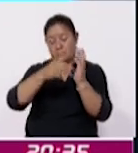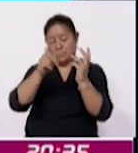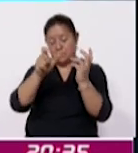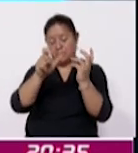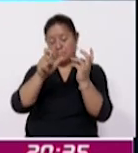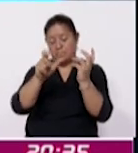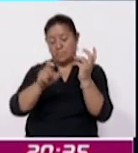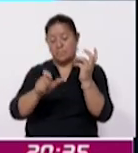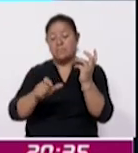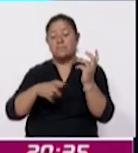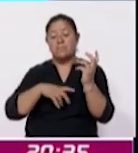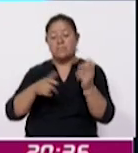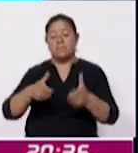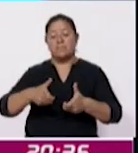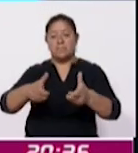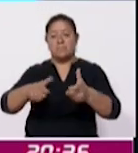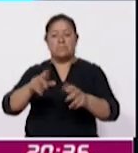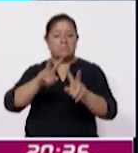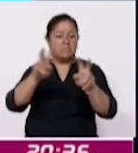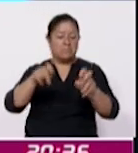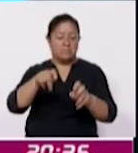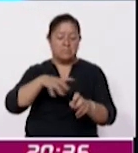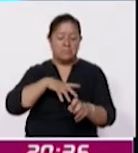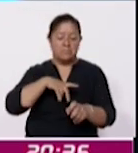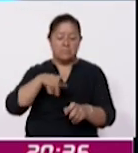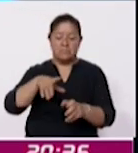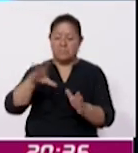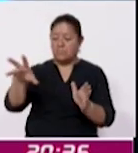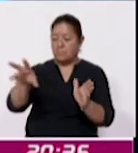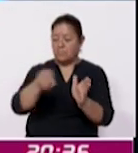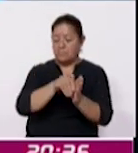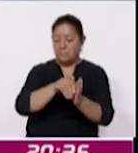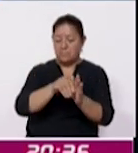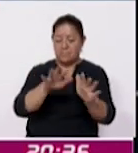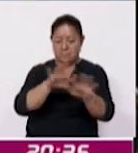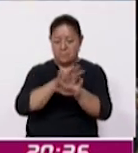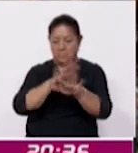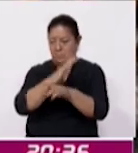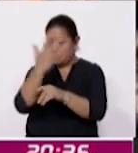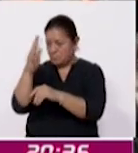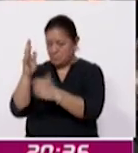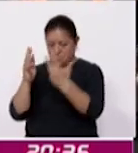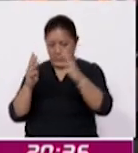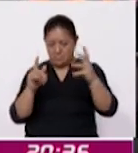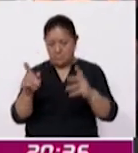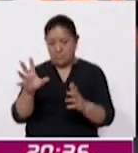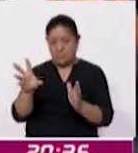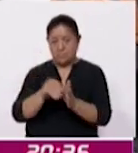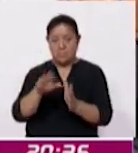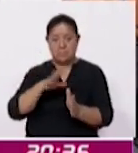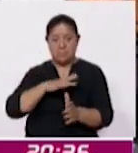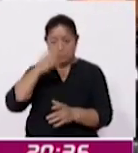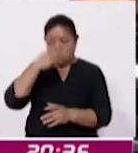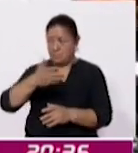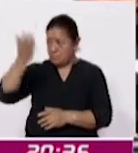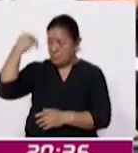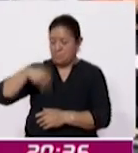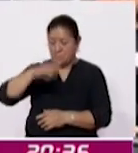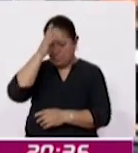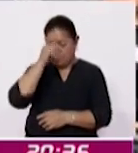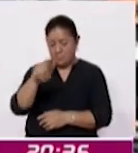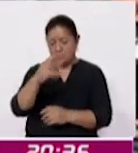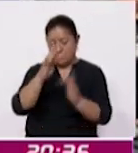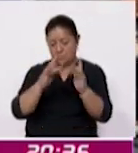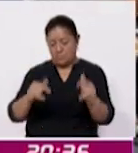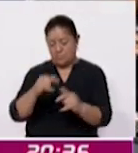compromisos en materia de mitigación y adaptación al cambio climático adquiridos por México en el Acuerdo de París